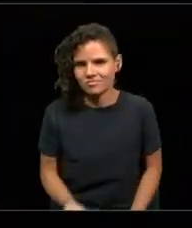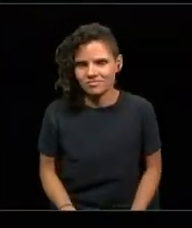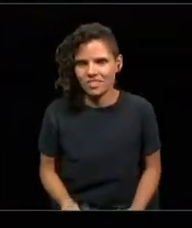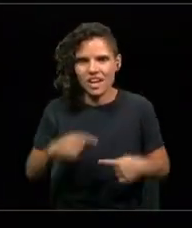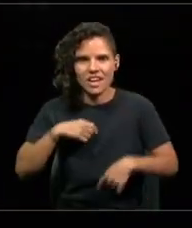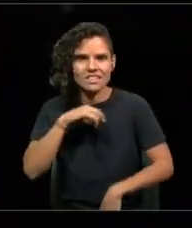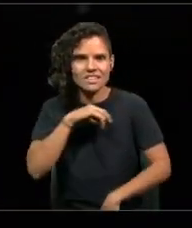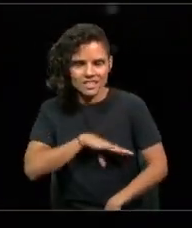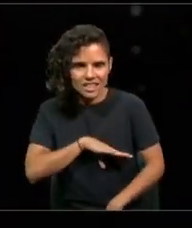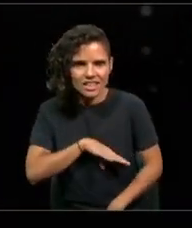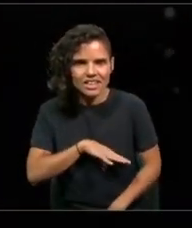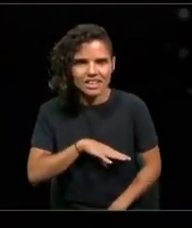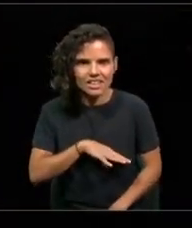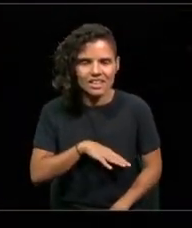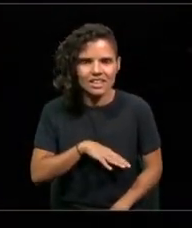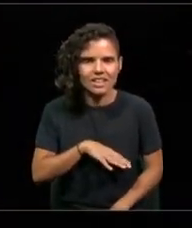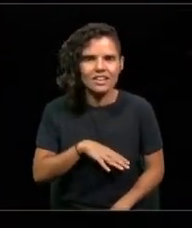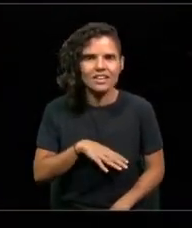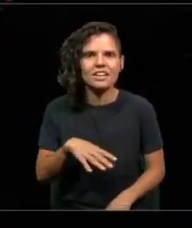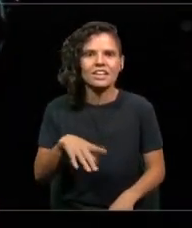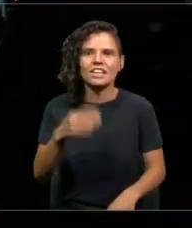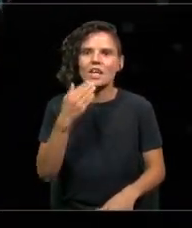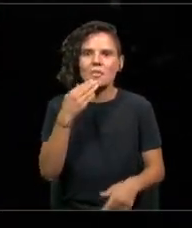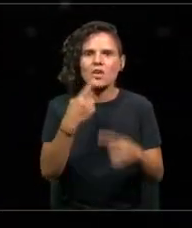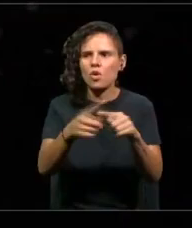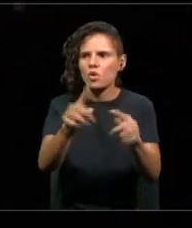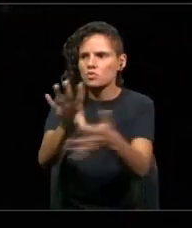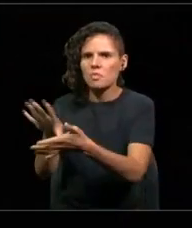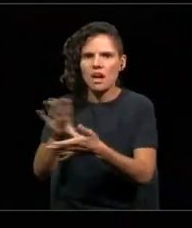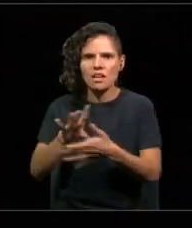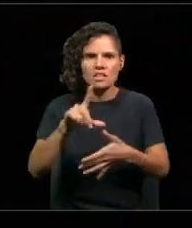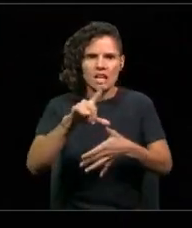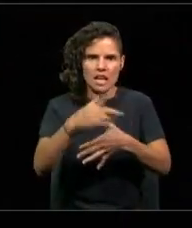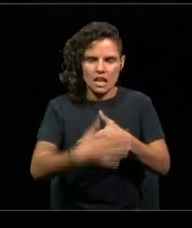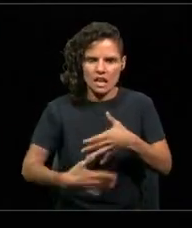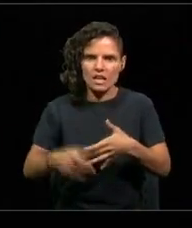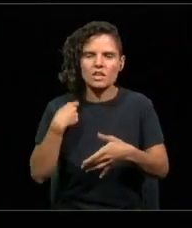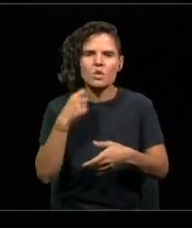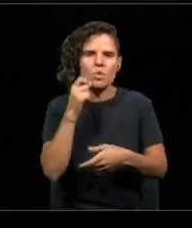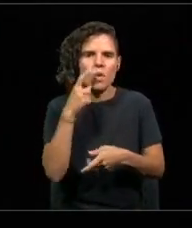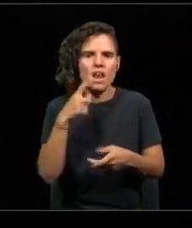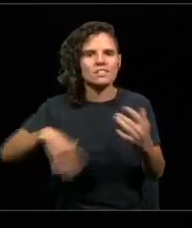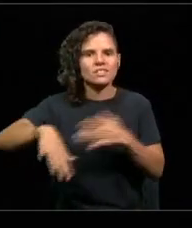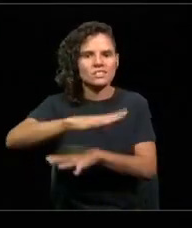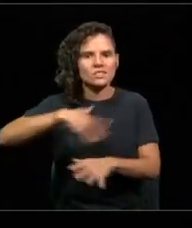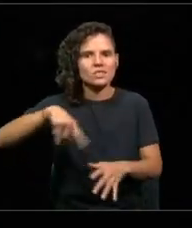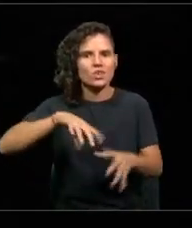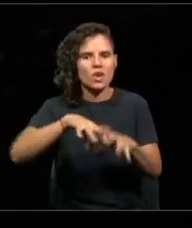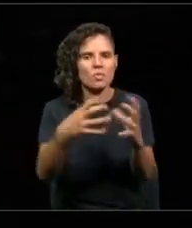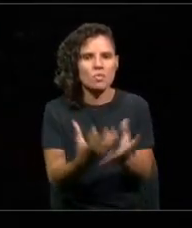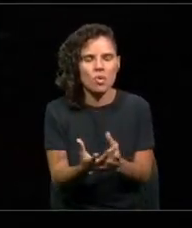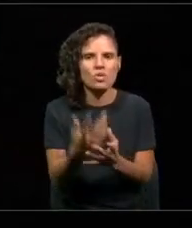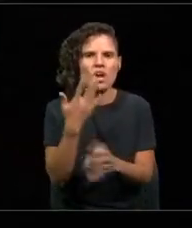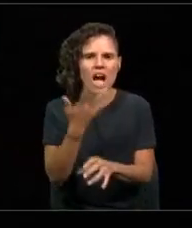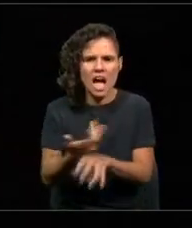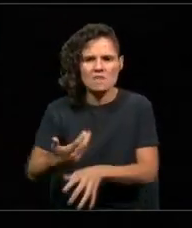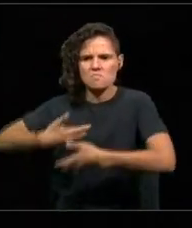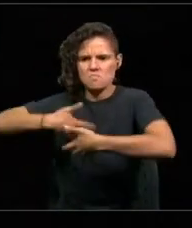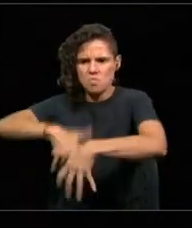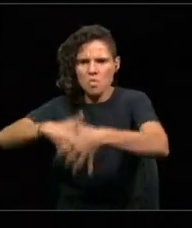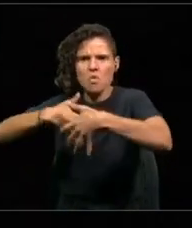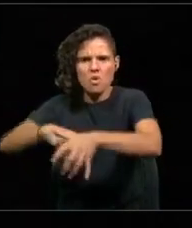en Chile y lo que hemos vivido en otros países de América Latina y los fenómenos que se han dado en el mundo respecto de movilizaciones e